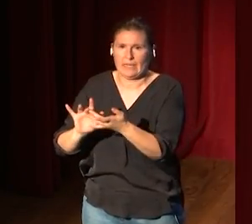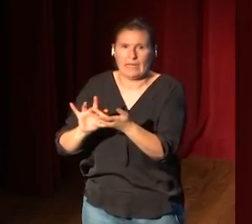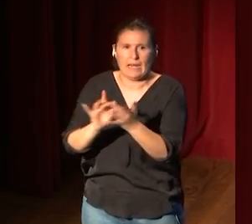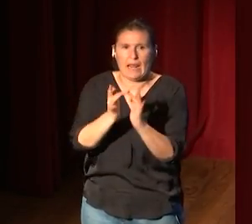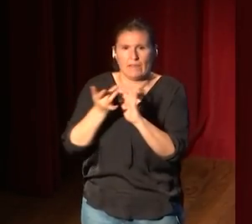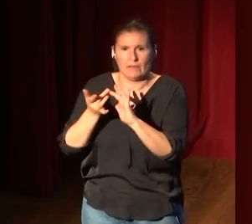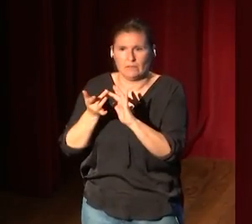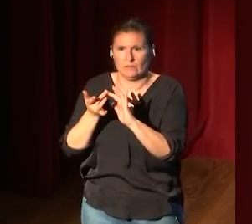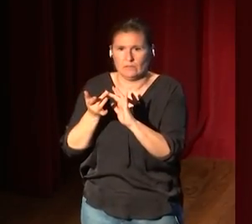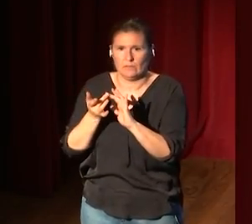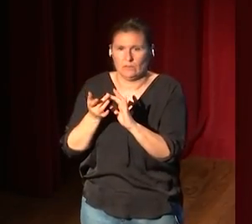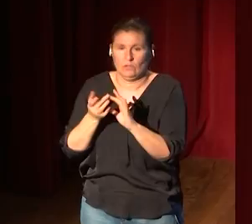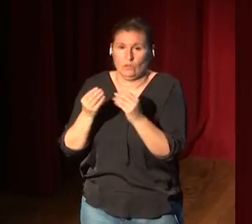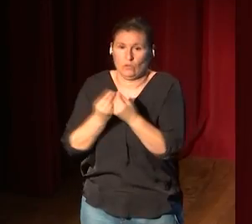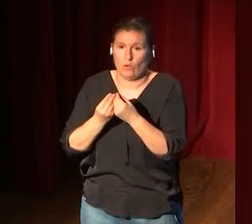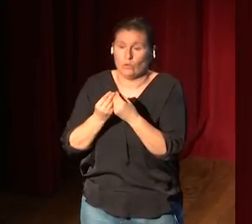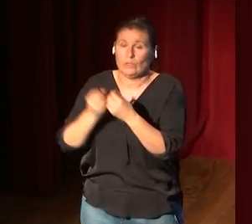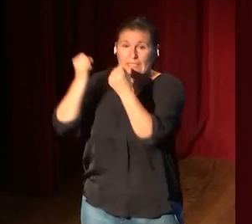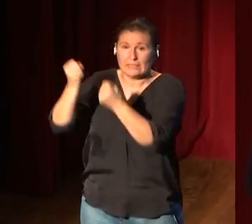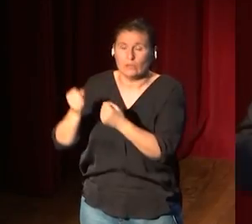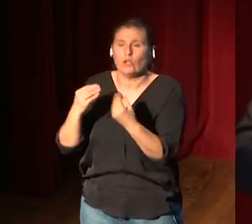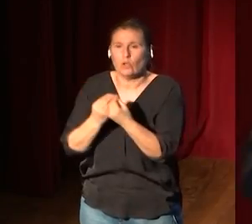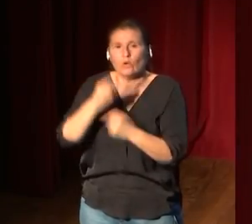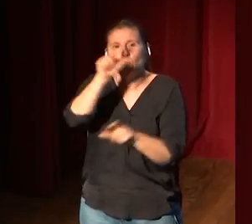con la propia institución y con su público